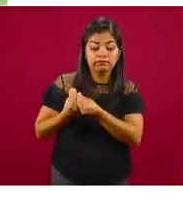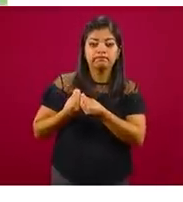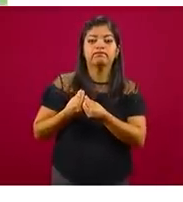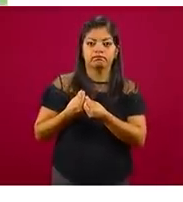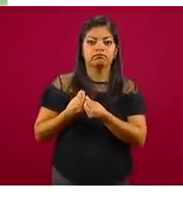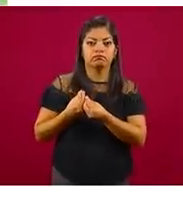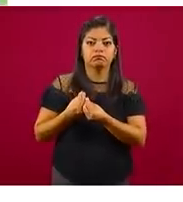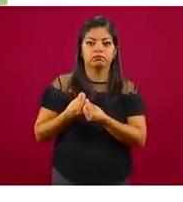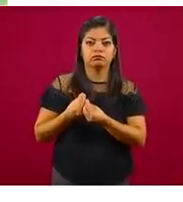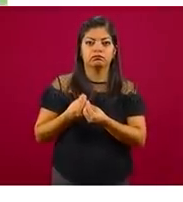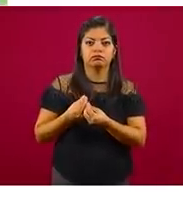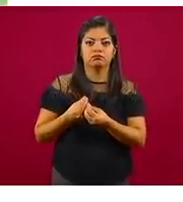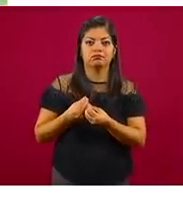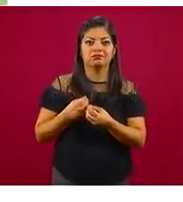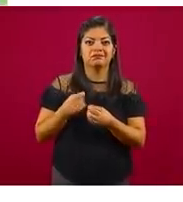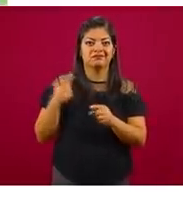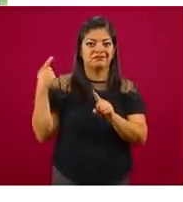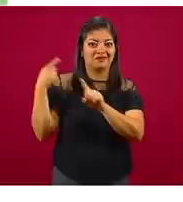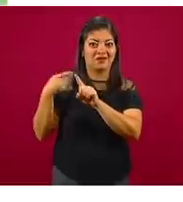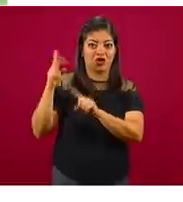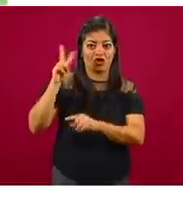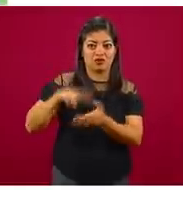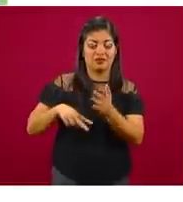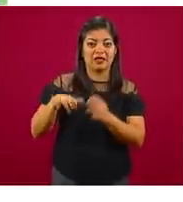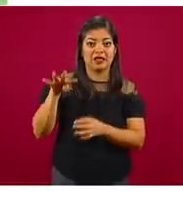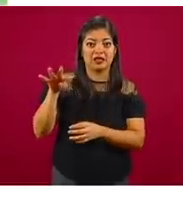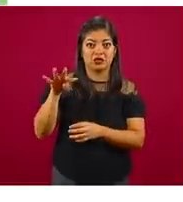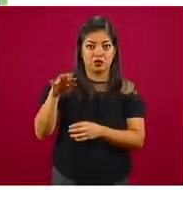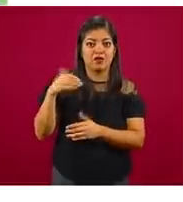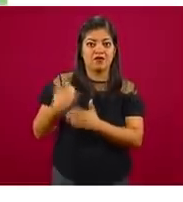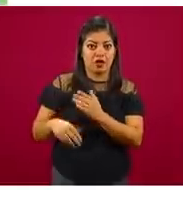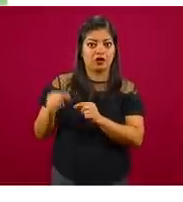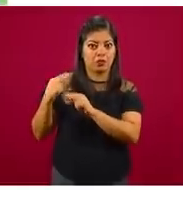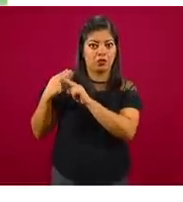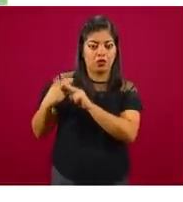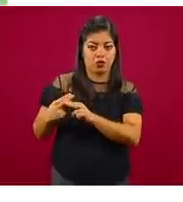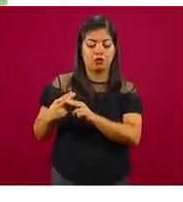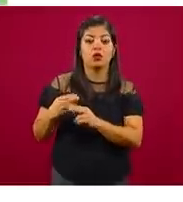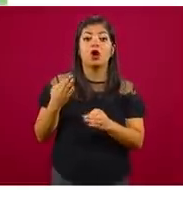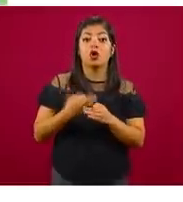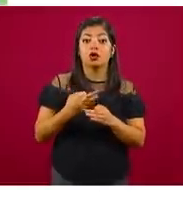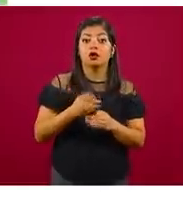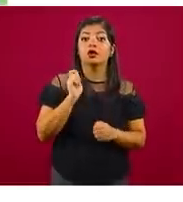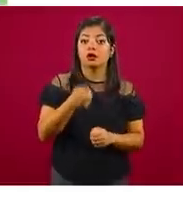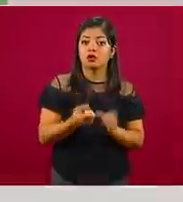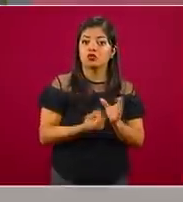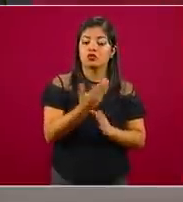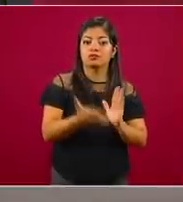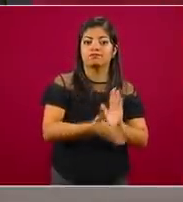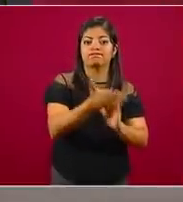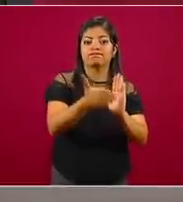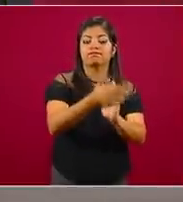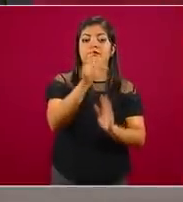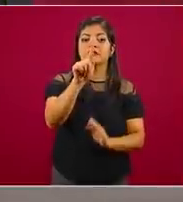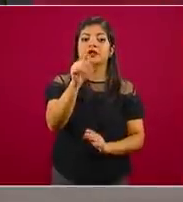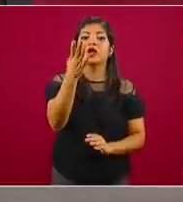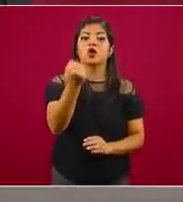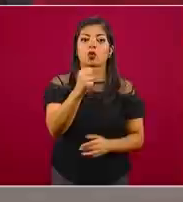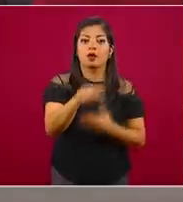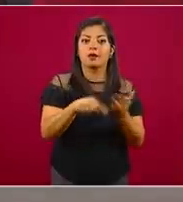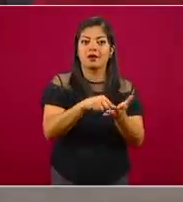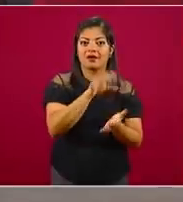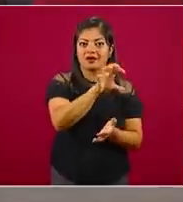que se tenían previstos para el 2019 y se está avanzando ya en la construcción de los 79 cuarteles